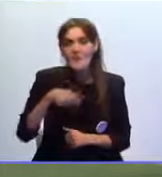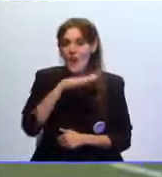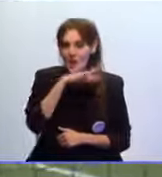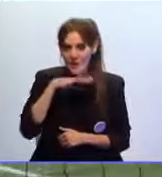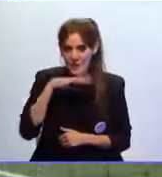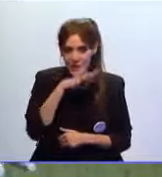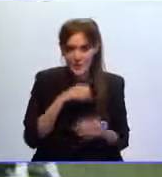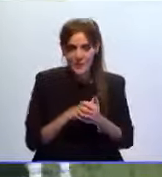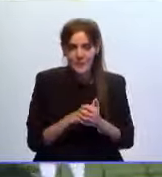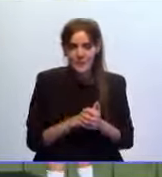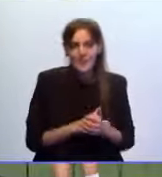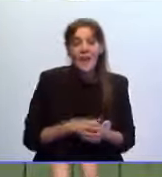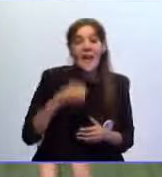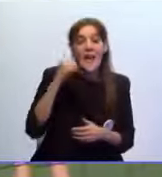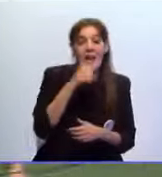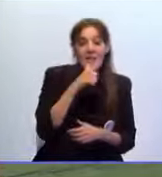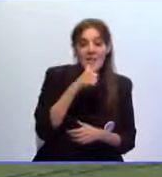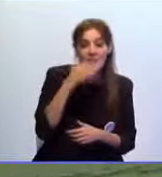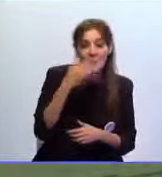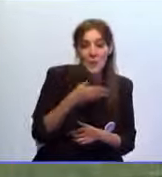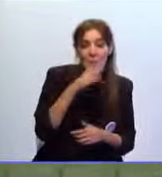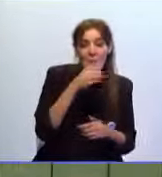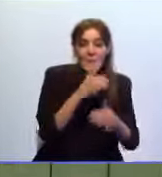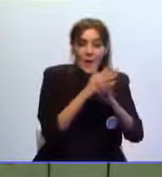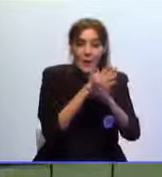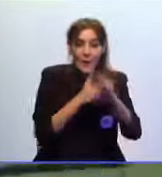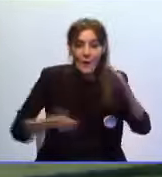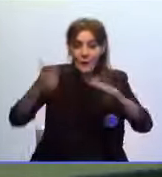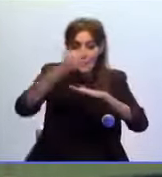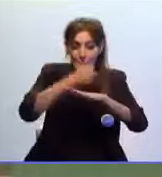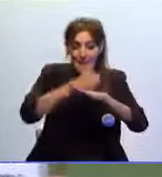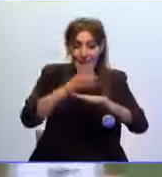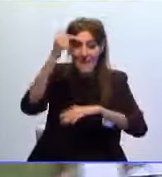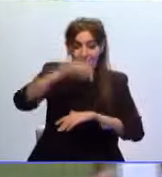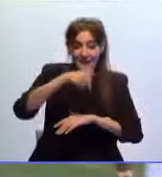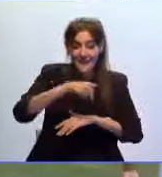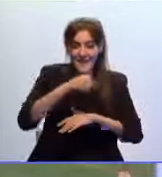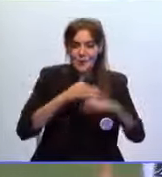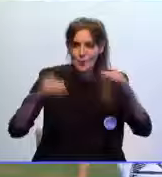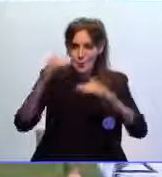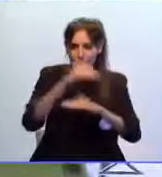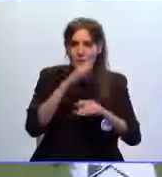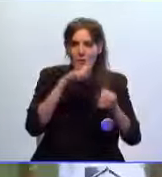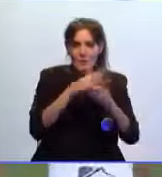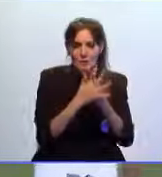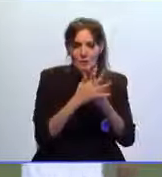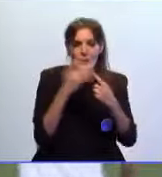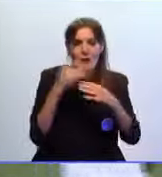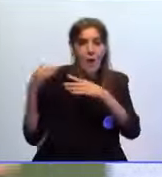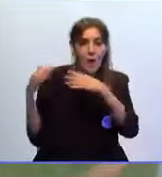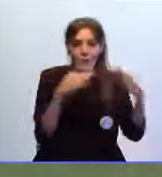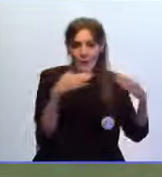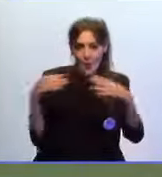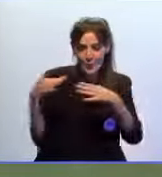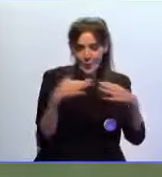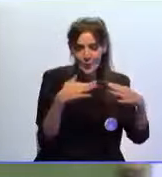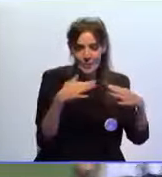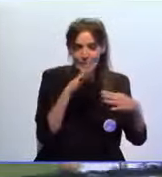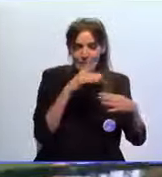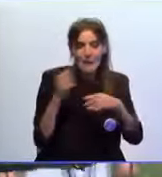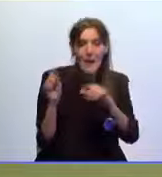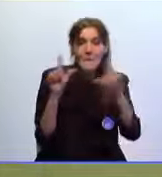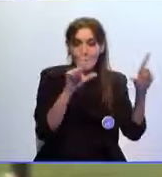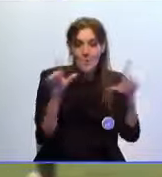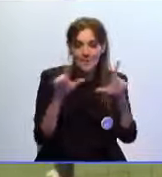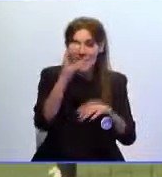El Ceuta B es quinto en puestos de playoff de ascenso no ha marcado los dos últimos encuentros en los que ha mantenido la portería